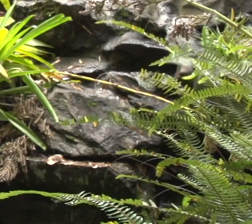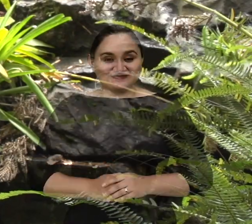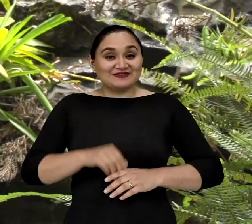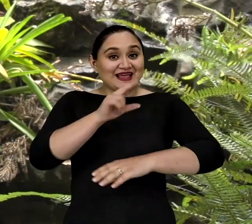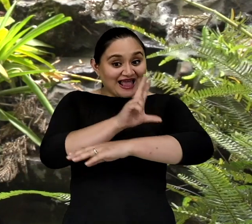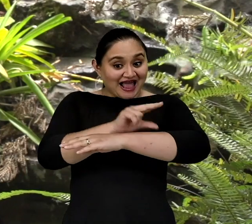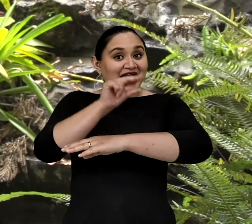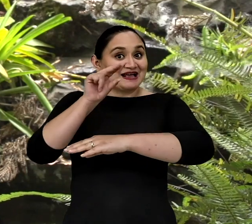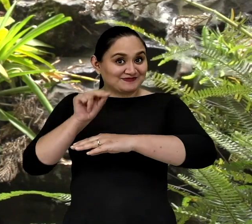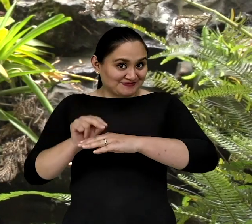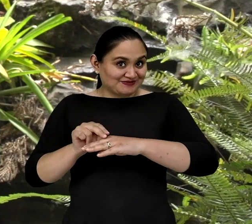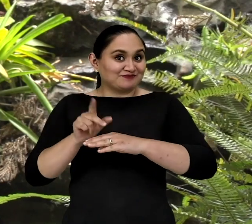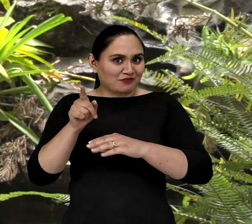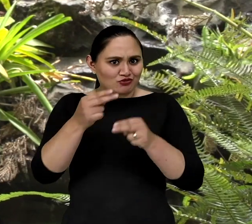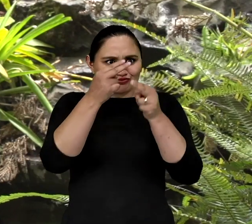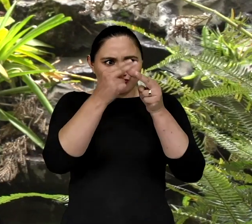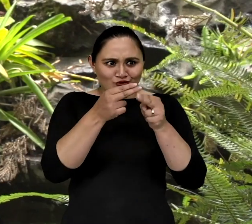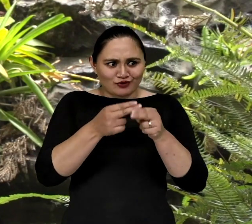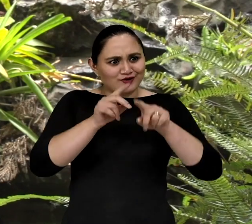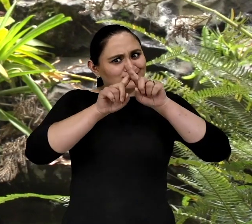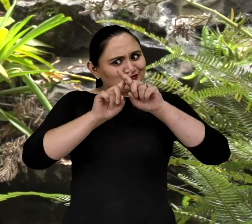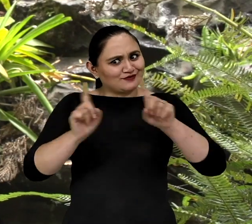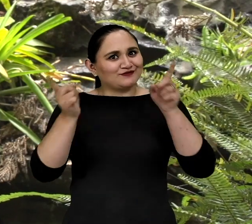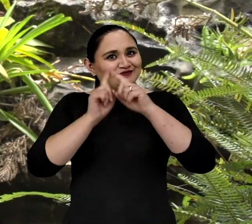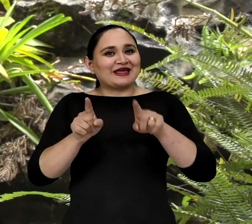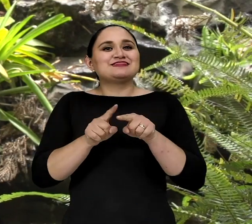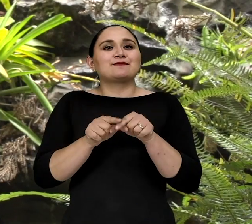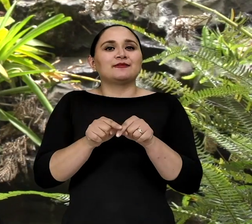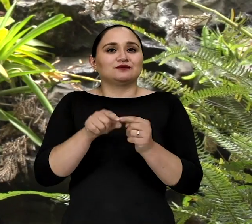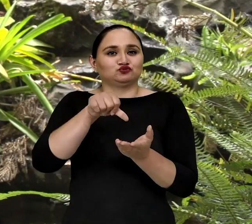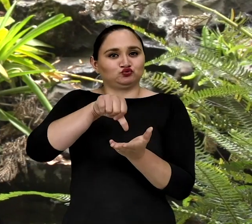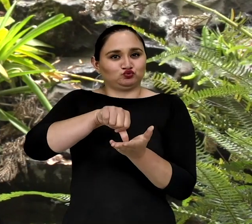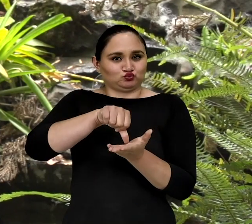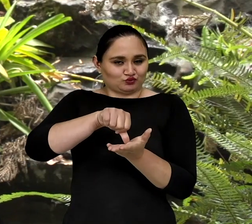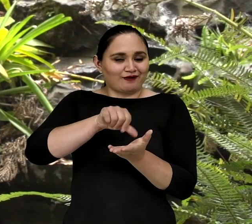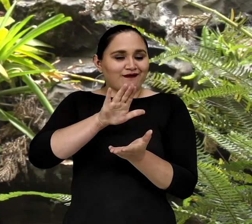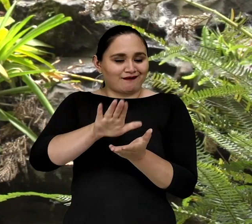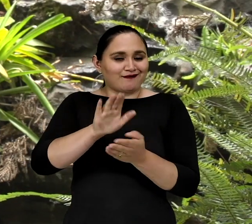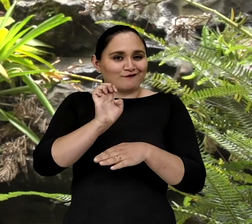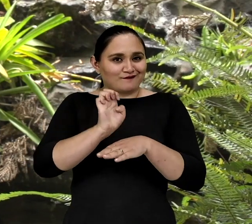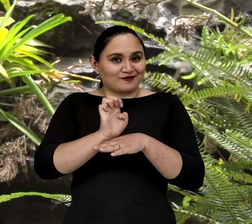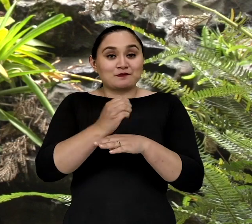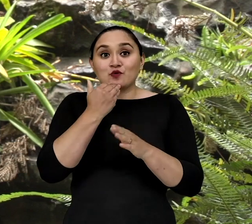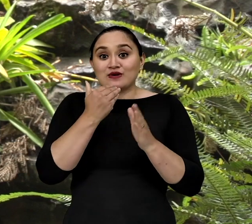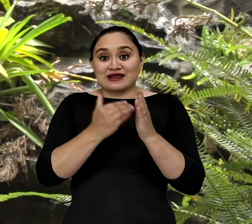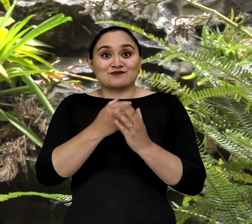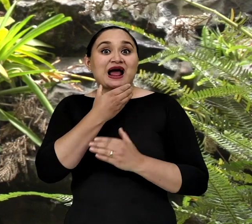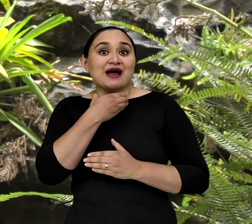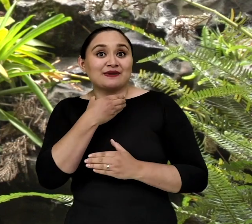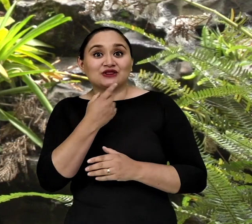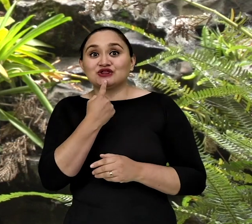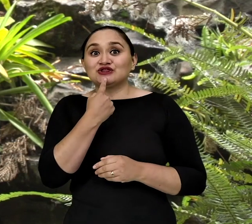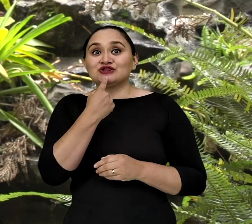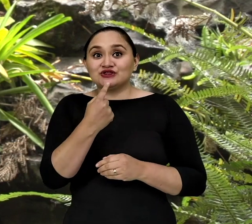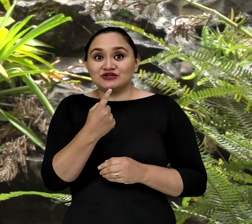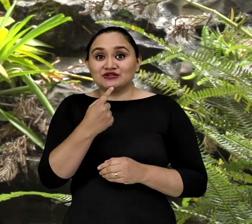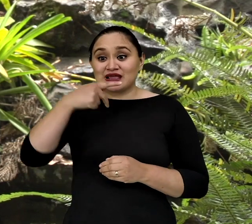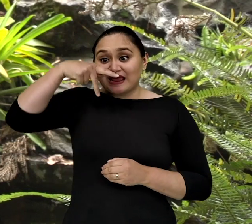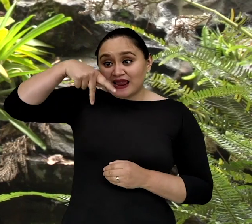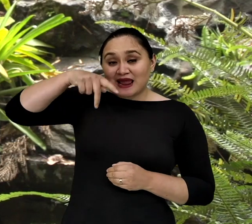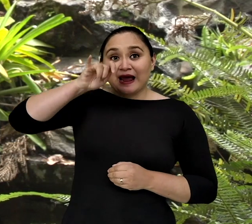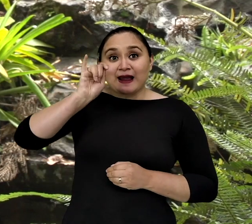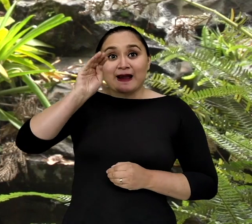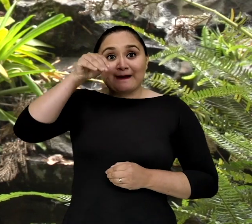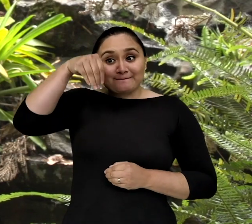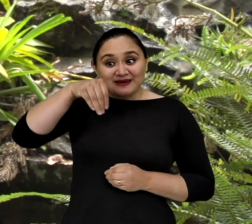A estos anfibios los conocen con diferentes nombres en algunas ciudades del Ecuador Así es Por ejemplo, en Ambato les dicen